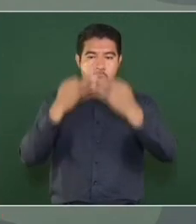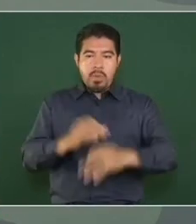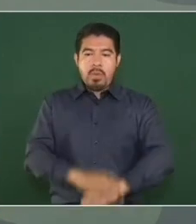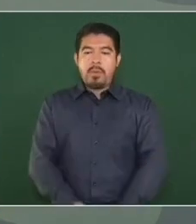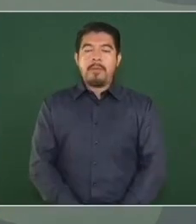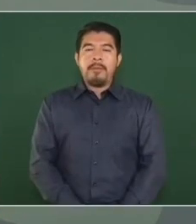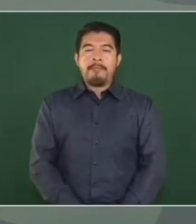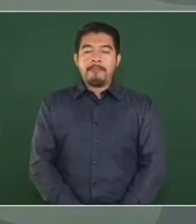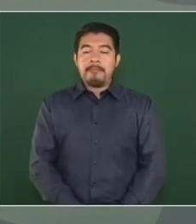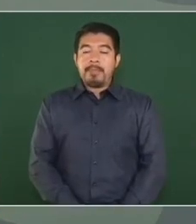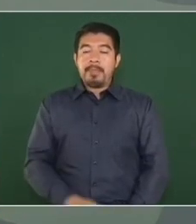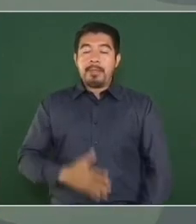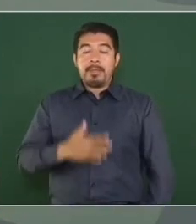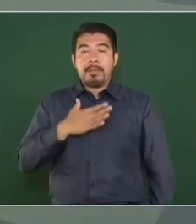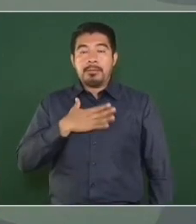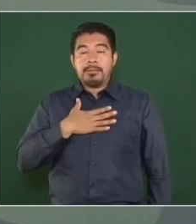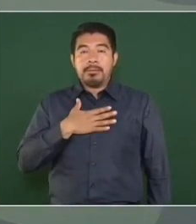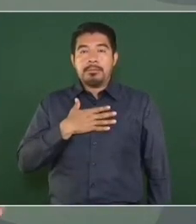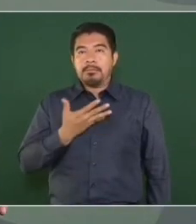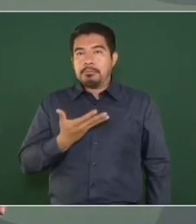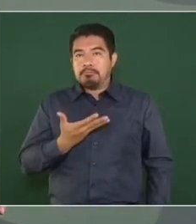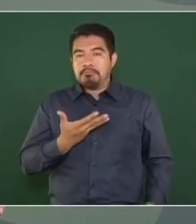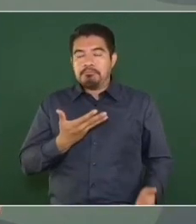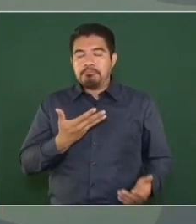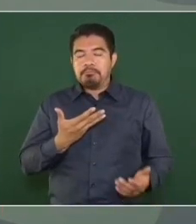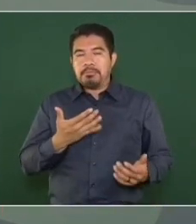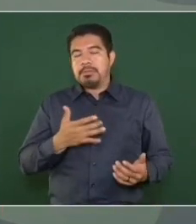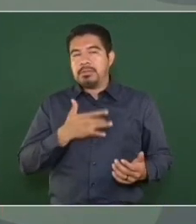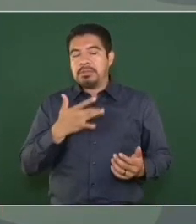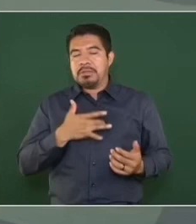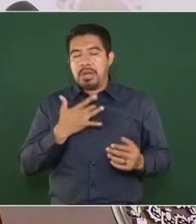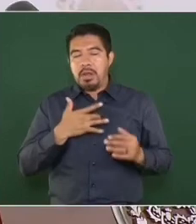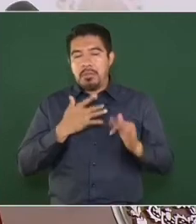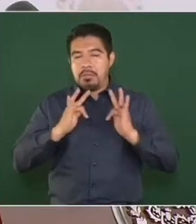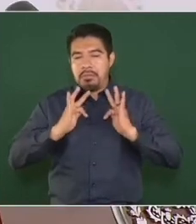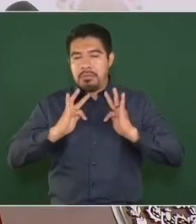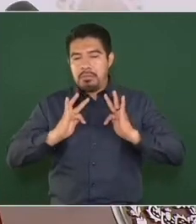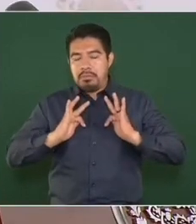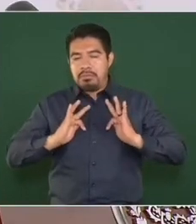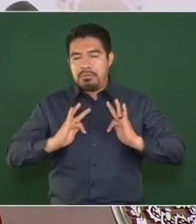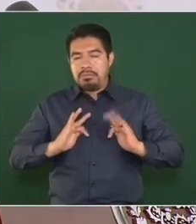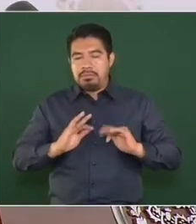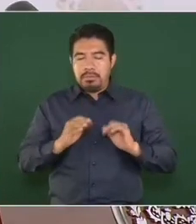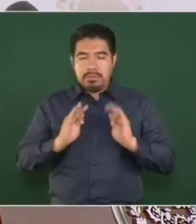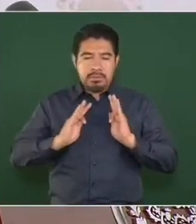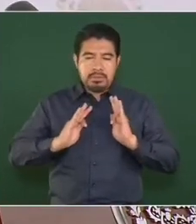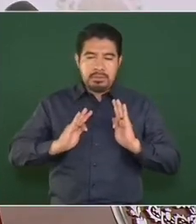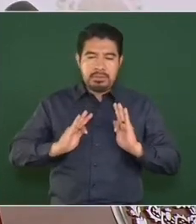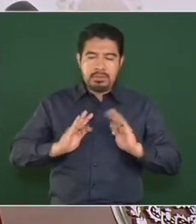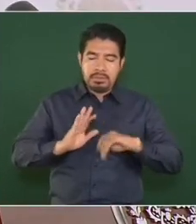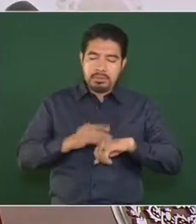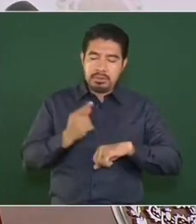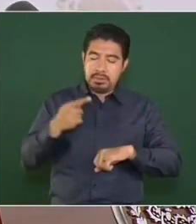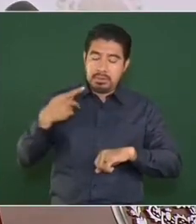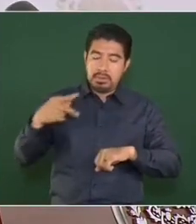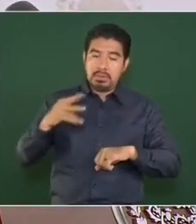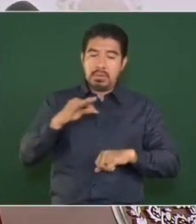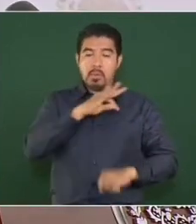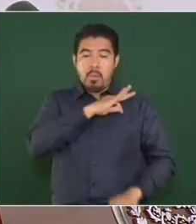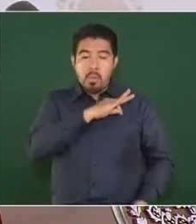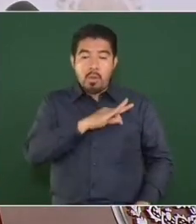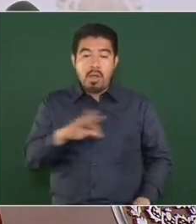la tranquilidad que los que pueden